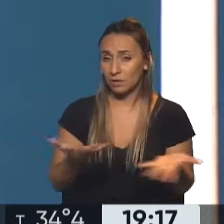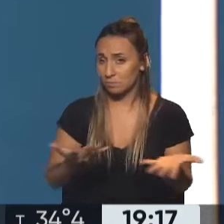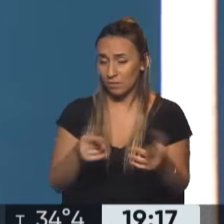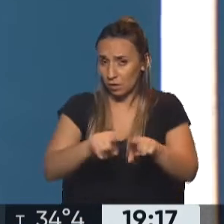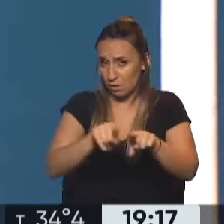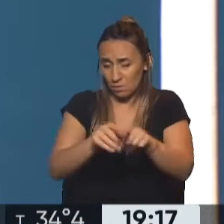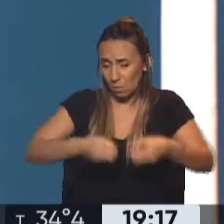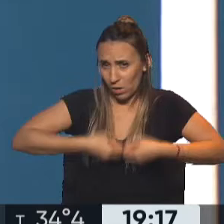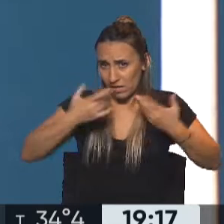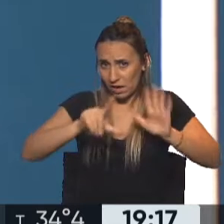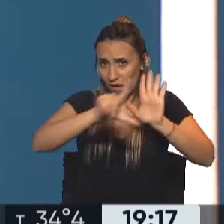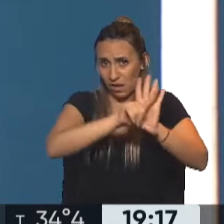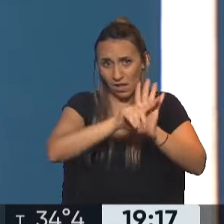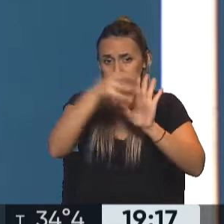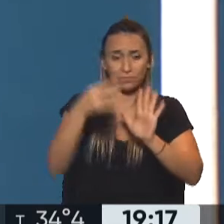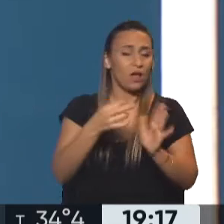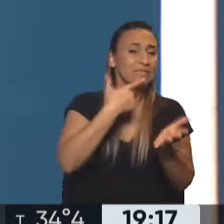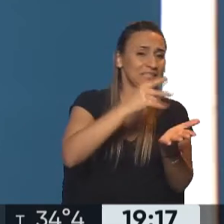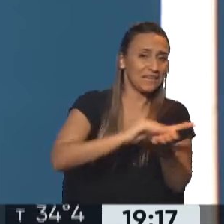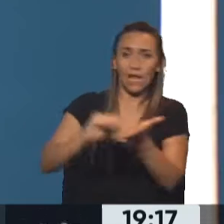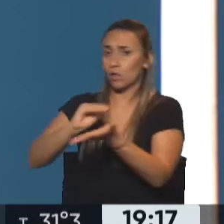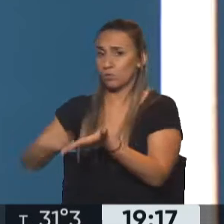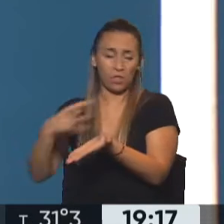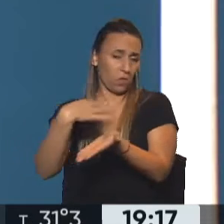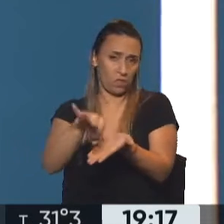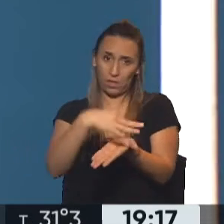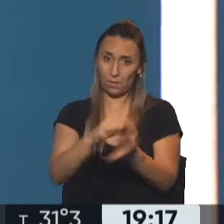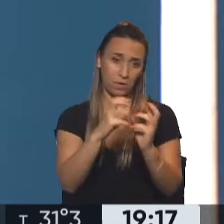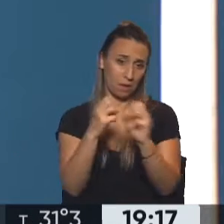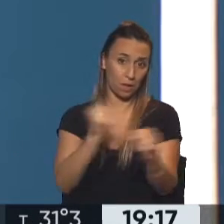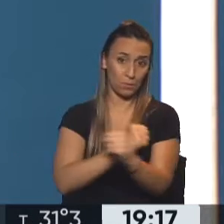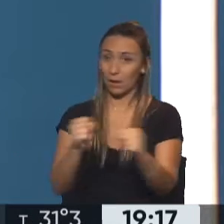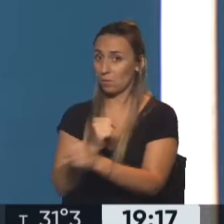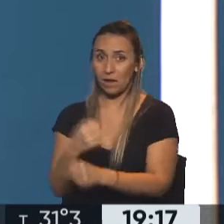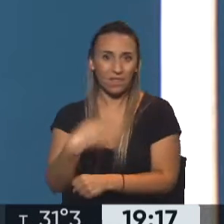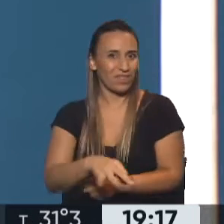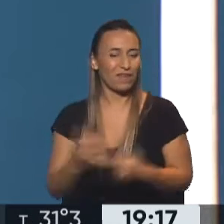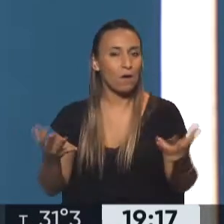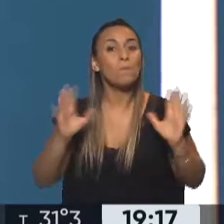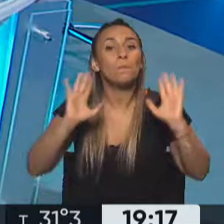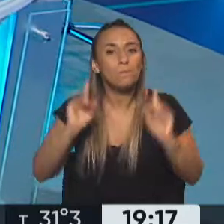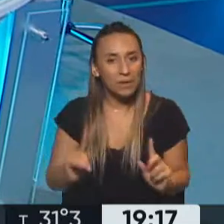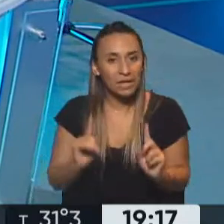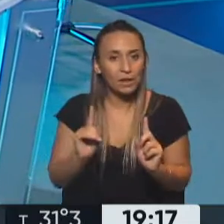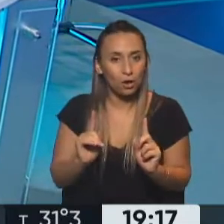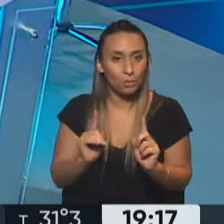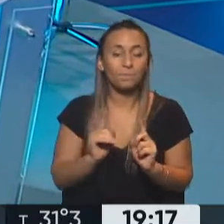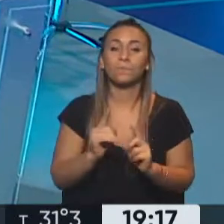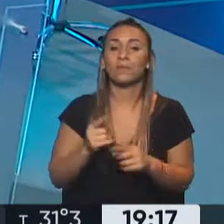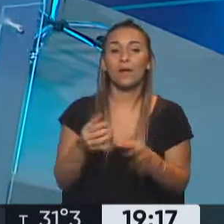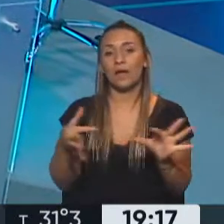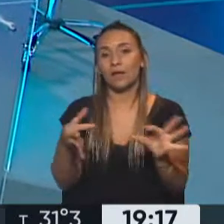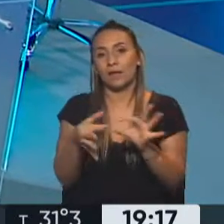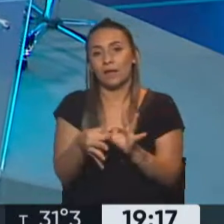ley, el acuerdo va a tener que ser aprobado por las dos cámaras del Congreso, empieza a transformarse en un tema de conflicto en la alianza